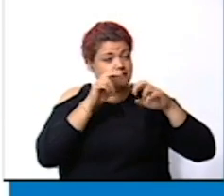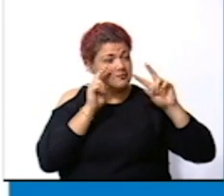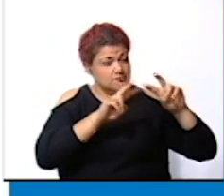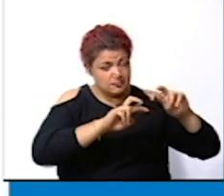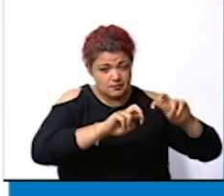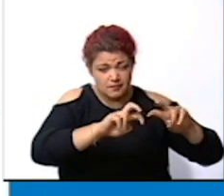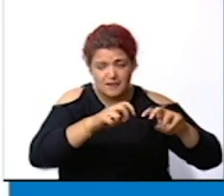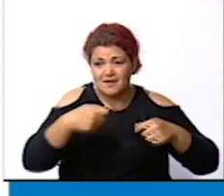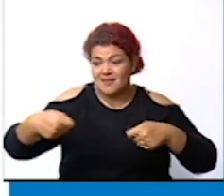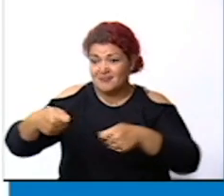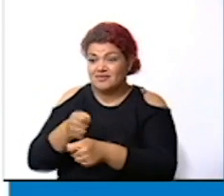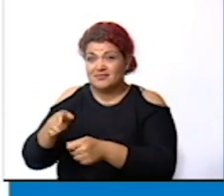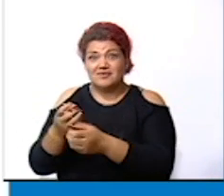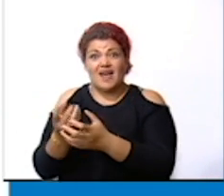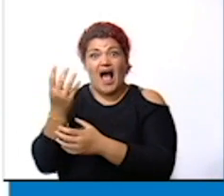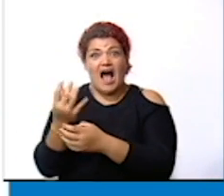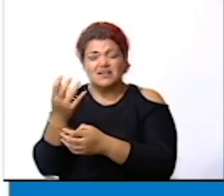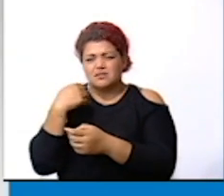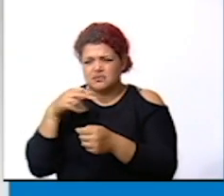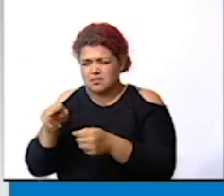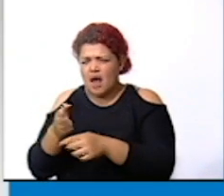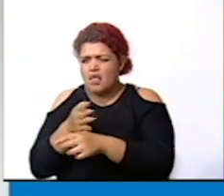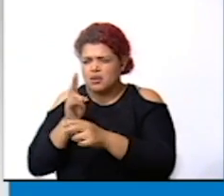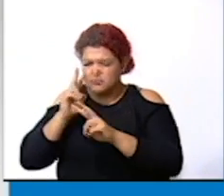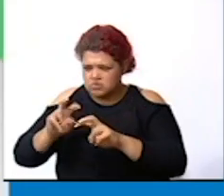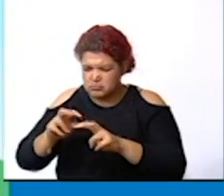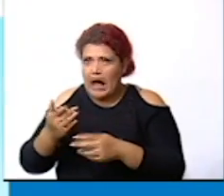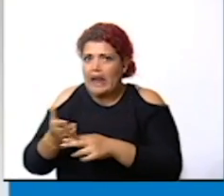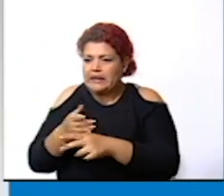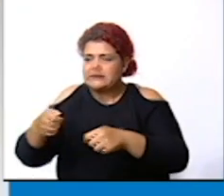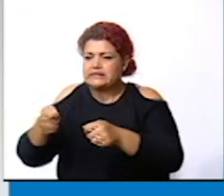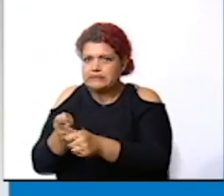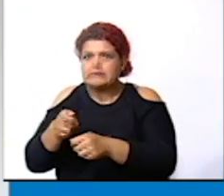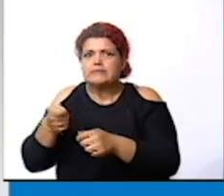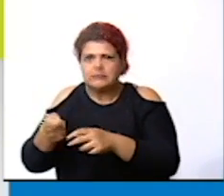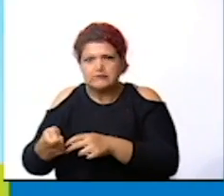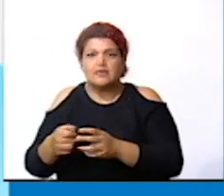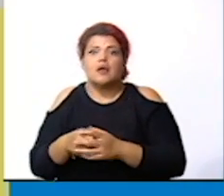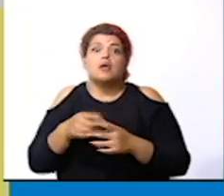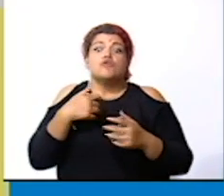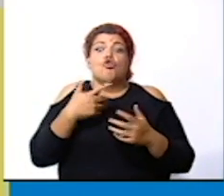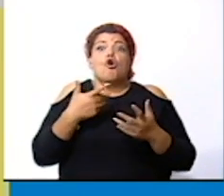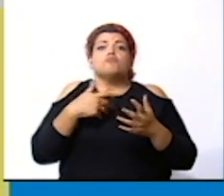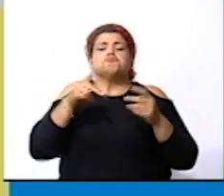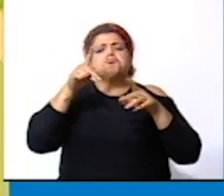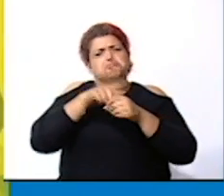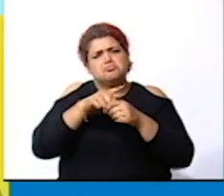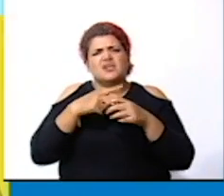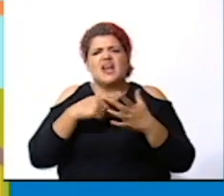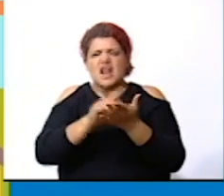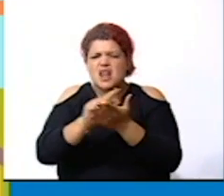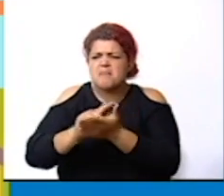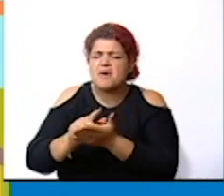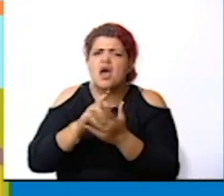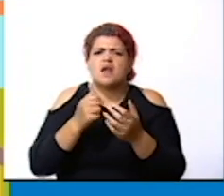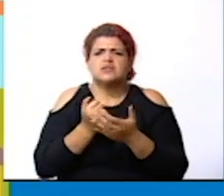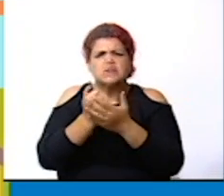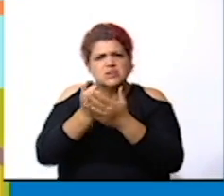y llaves de gas antes de conectarlas participa en el proceso de limpieza y mejoras de las zonas afectadas